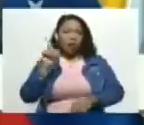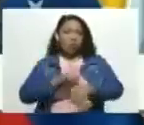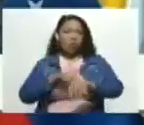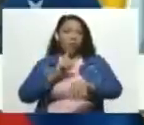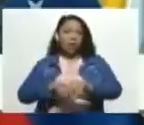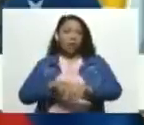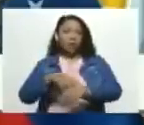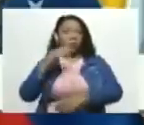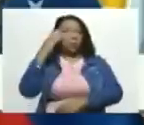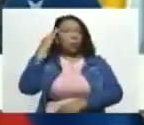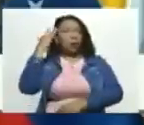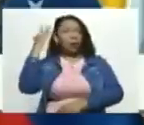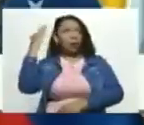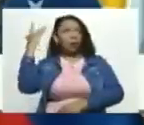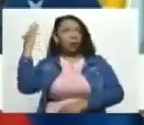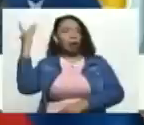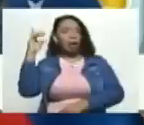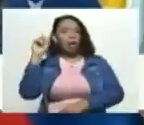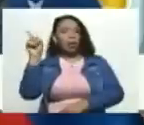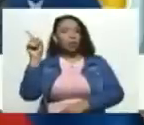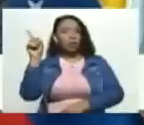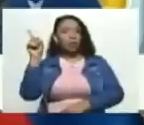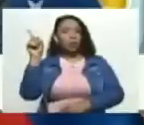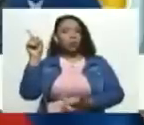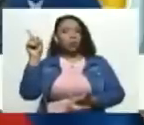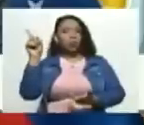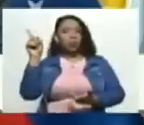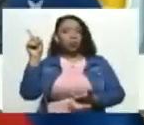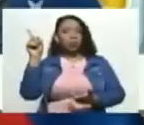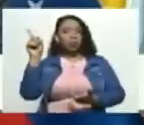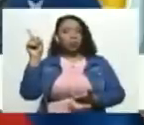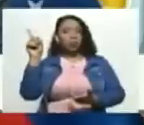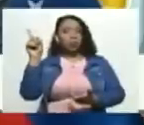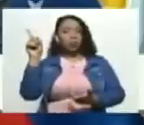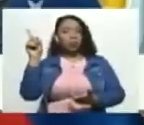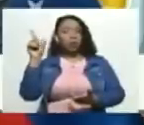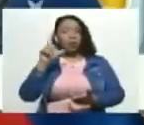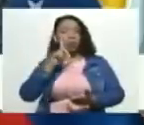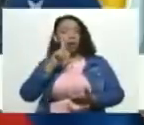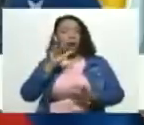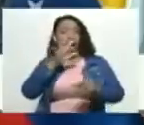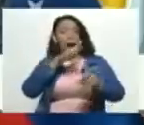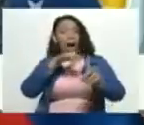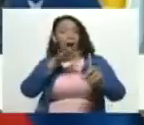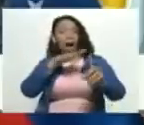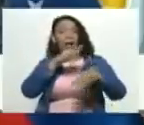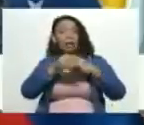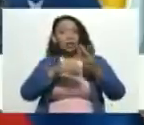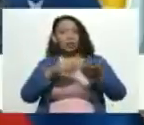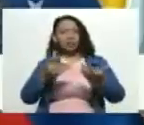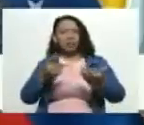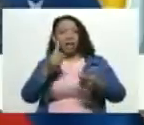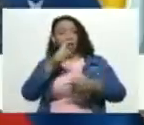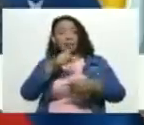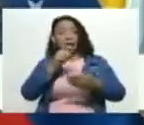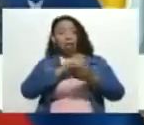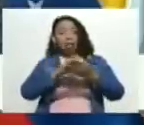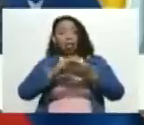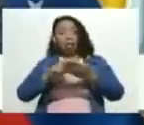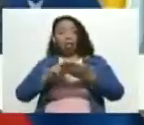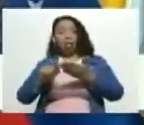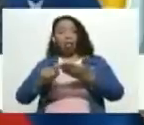imaginado en su delirio Maquiavelo cuando escribió El Príncipe eso era una obra clásica obviamente